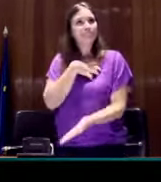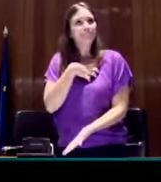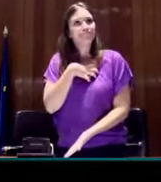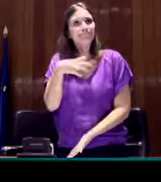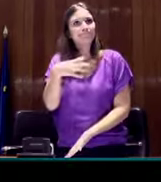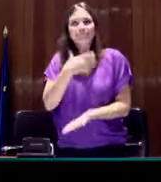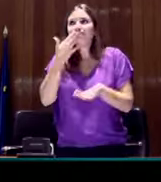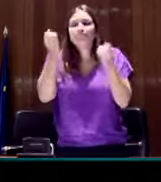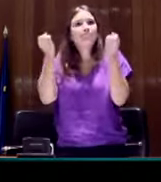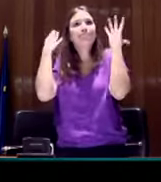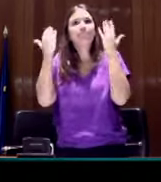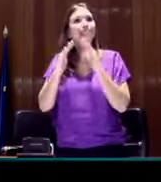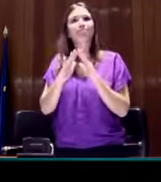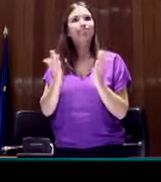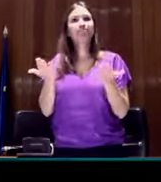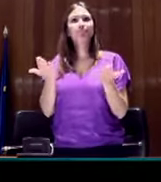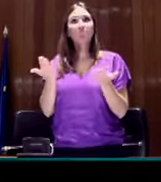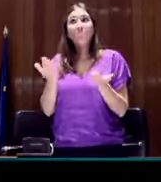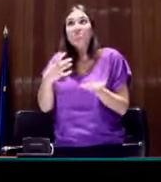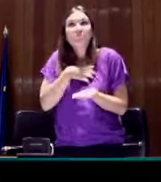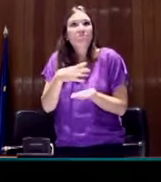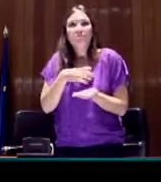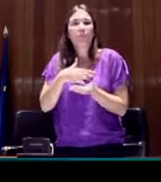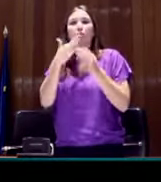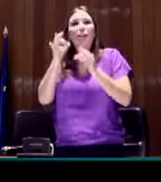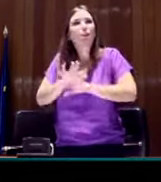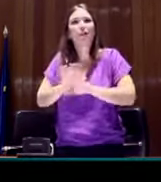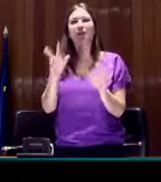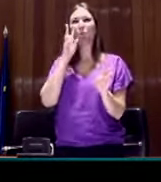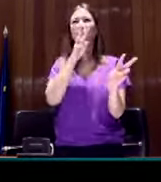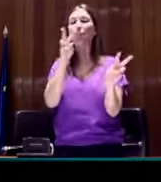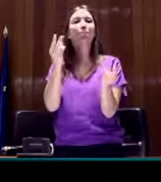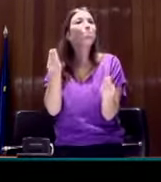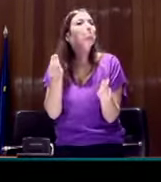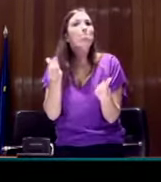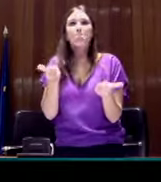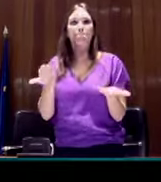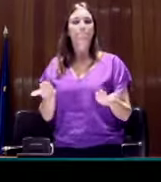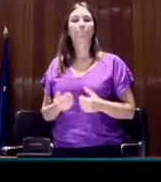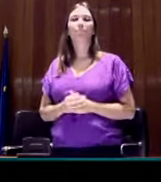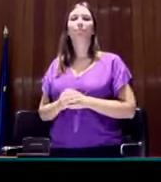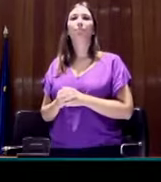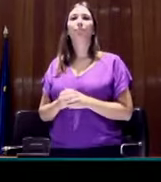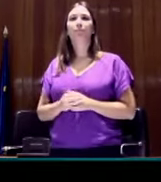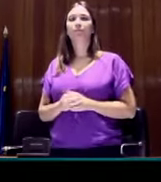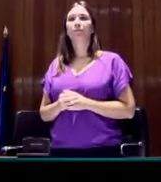ser totalmente... se nos hace incomprensible totalmente lo que tenemos ante nosotros.